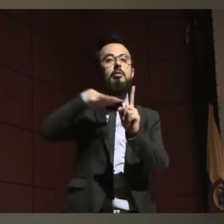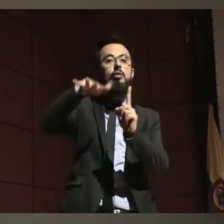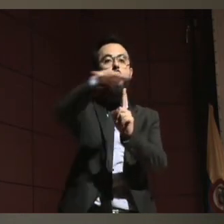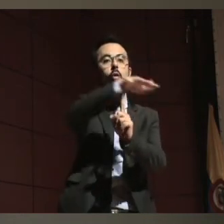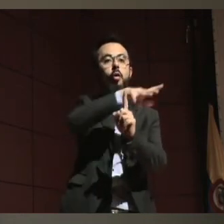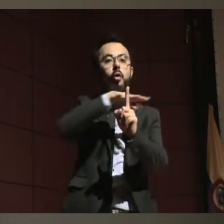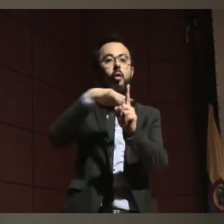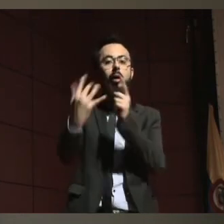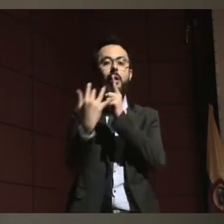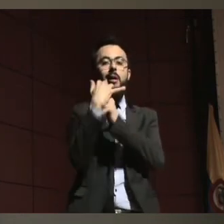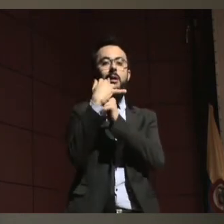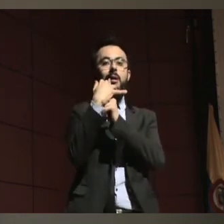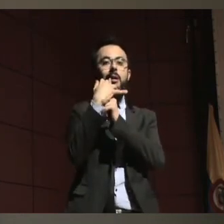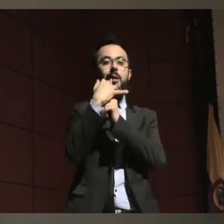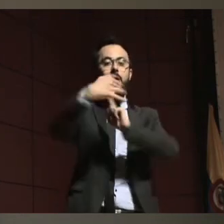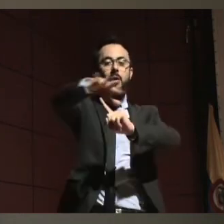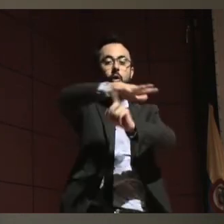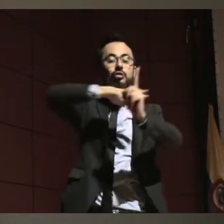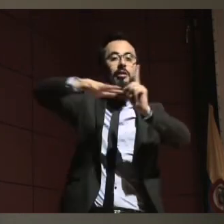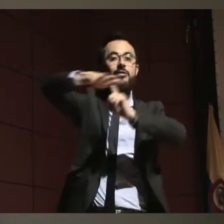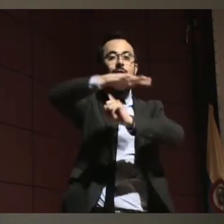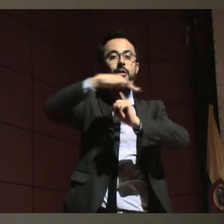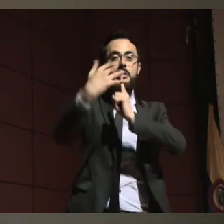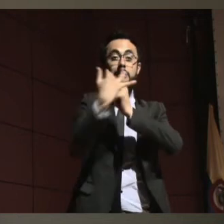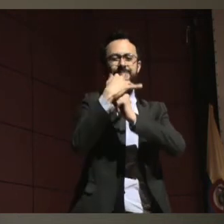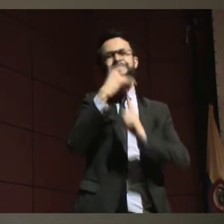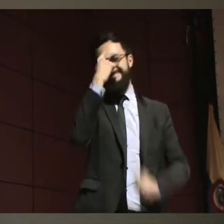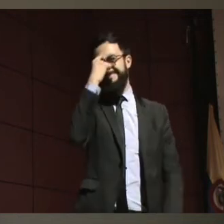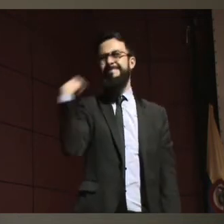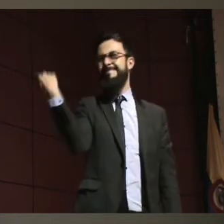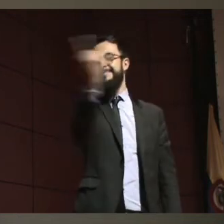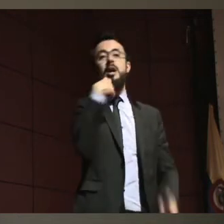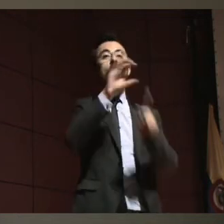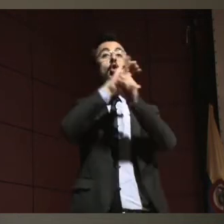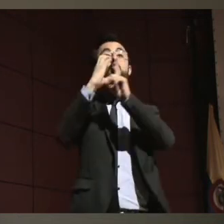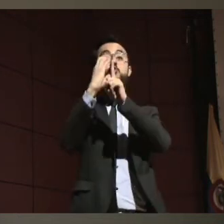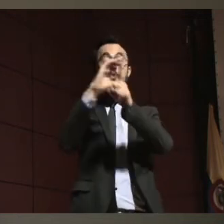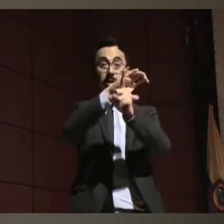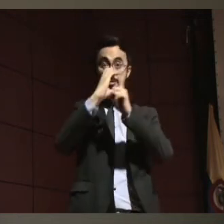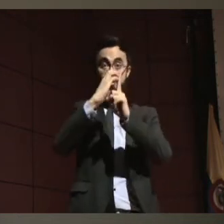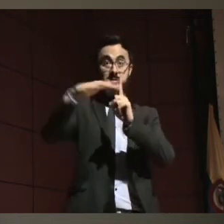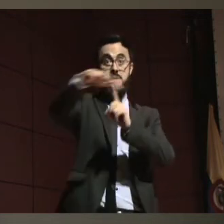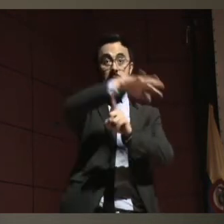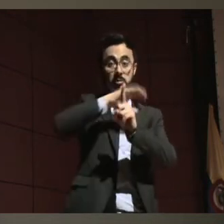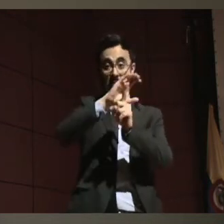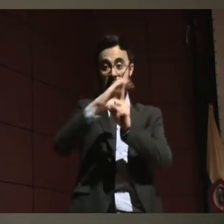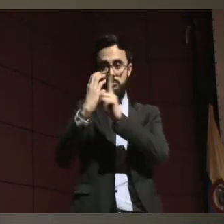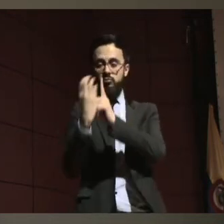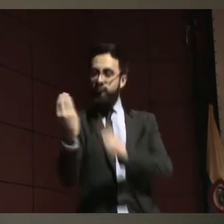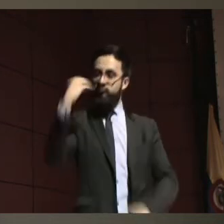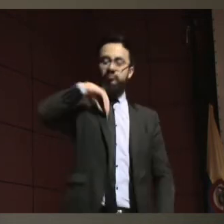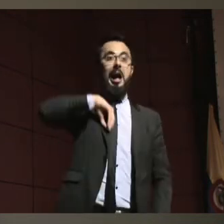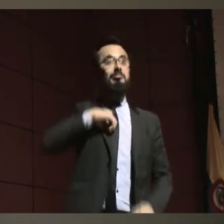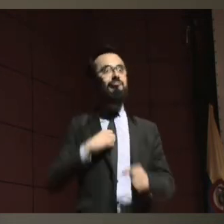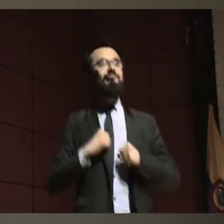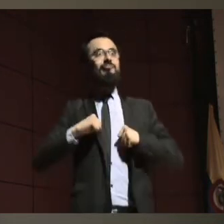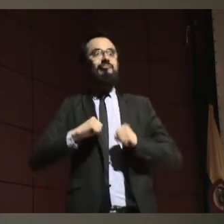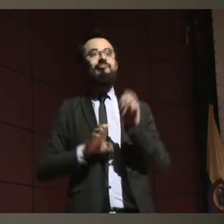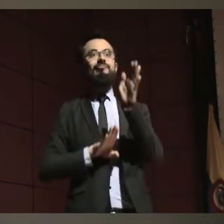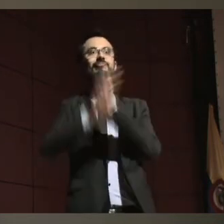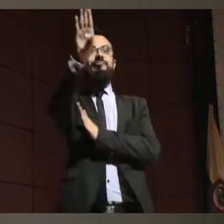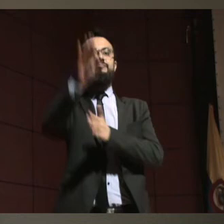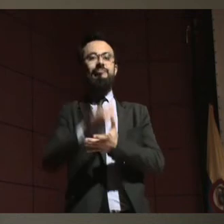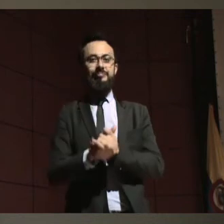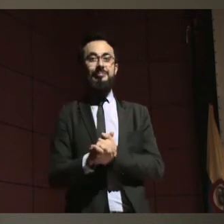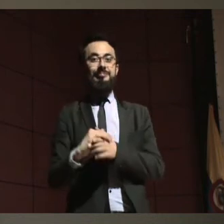es una parte súper importante en el desarrollo de una persona. No es lo mismo que tengamos una persona con